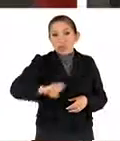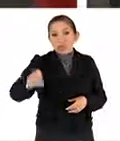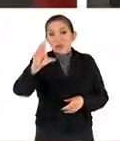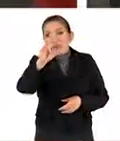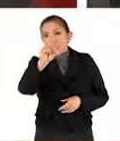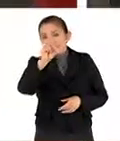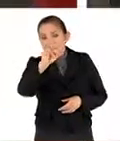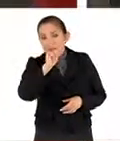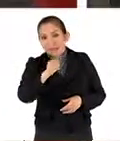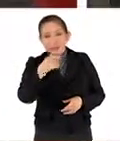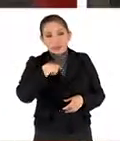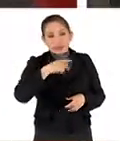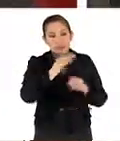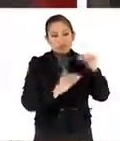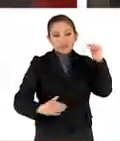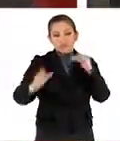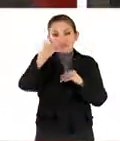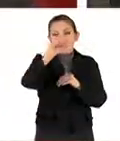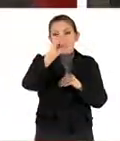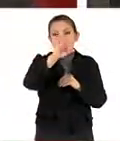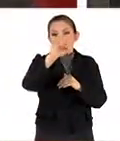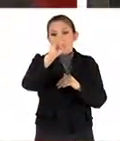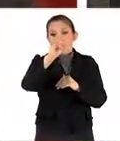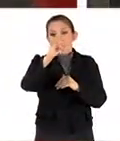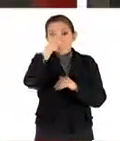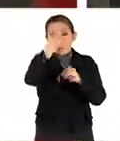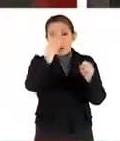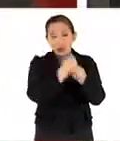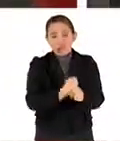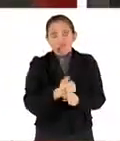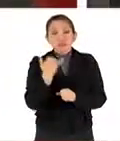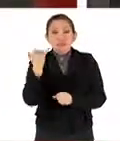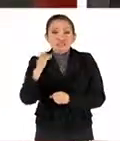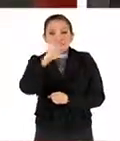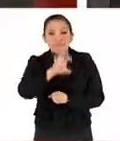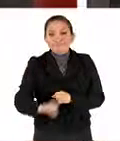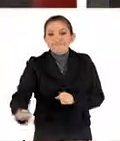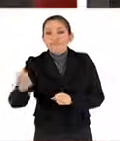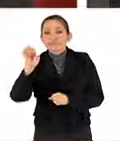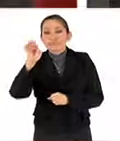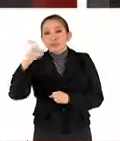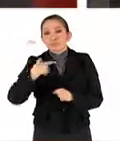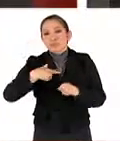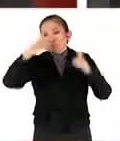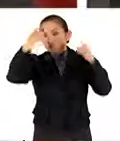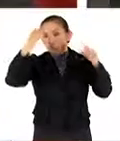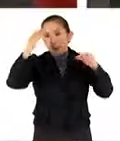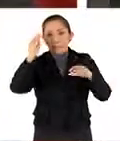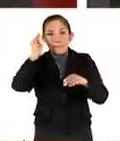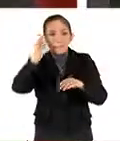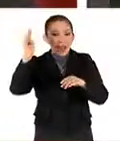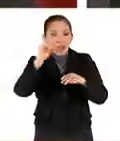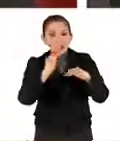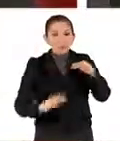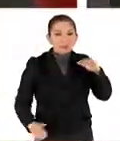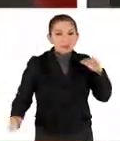doctorados por año y unos 500 graduados de maestría.